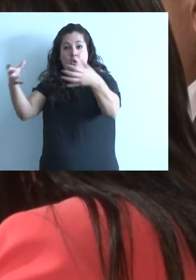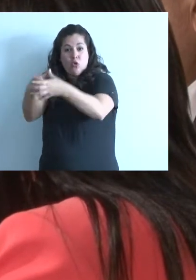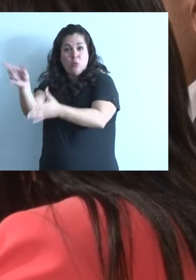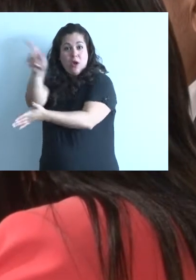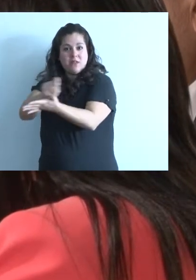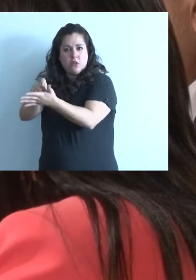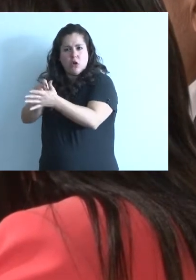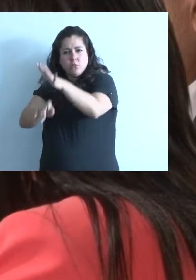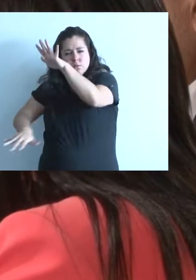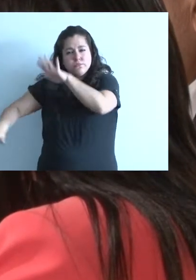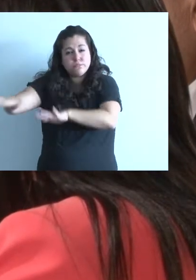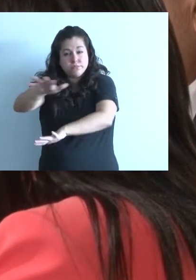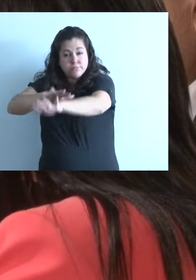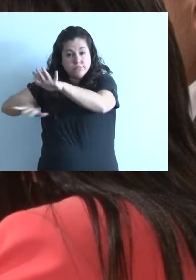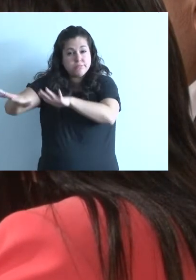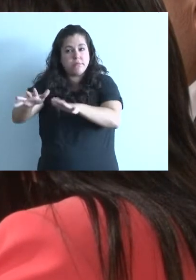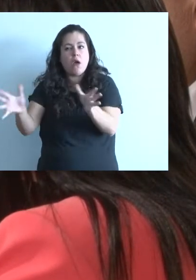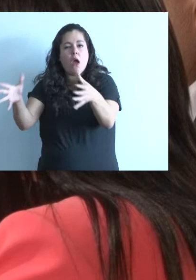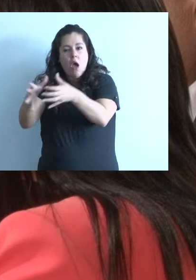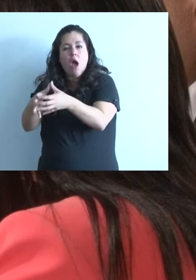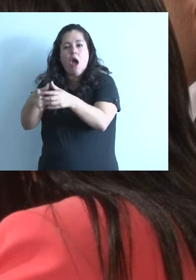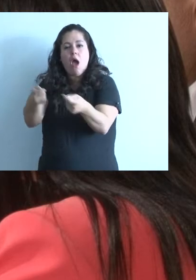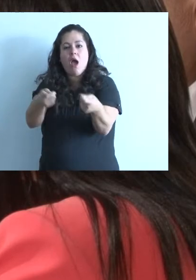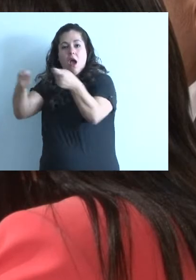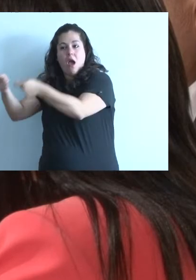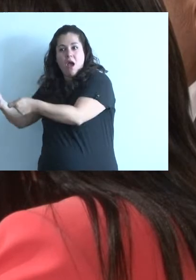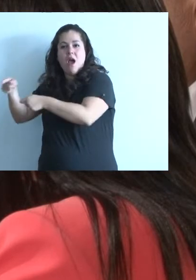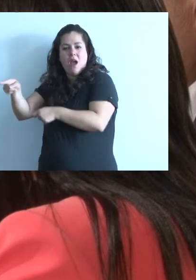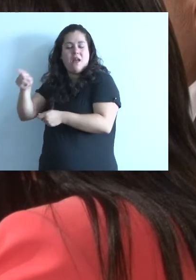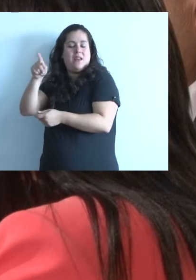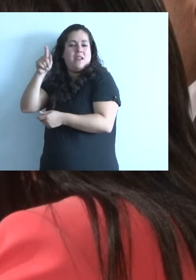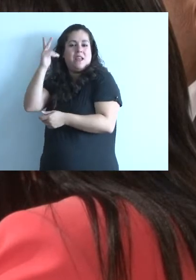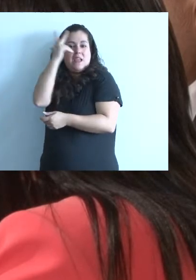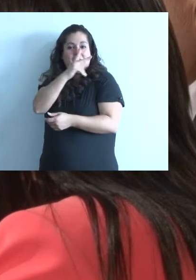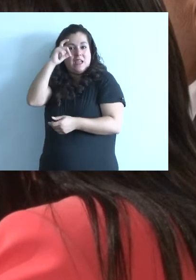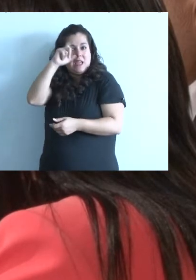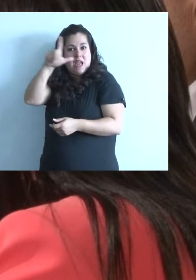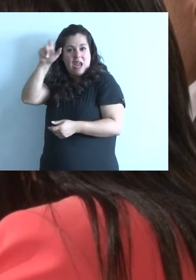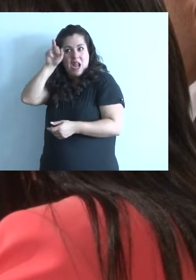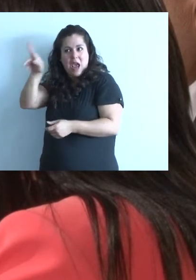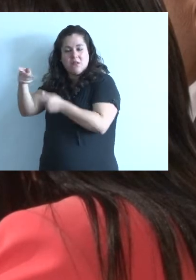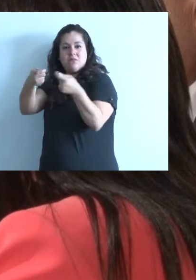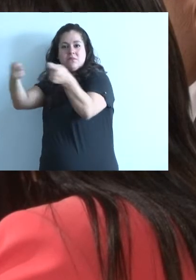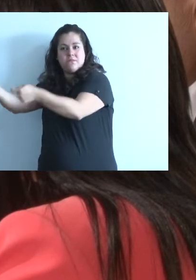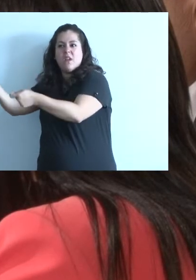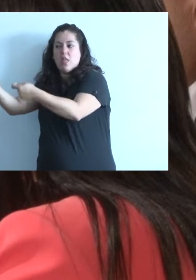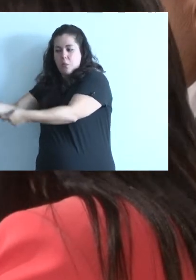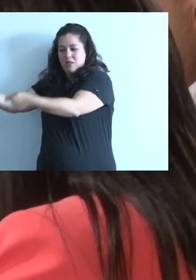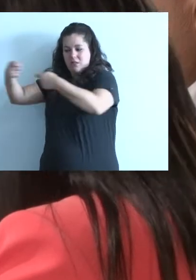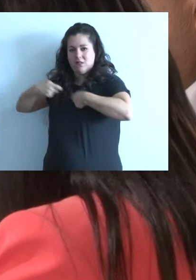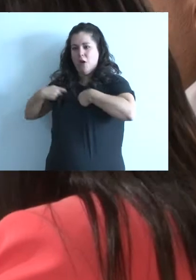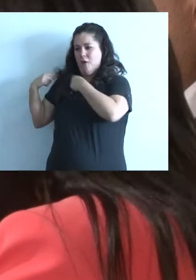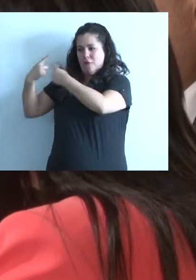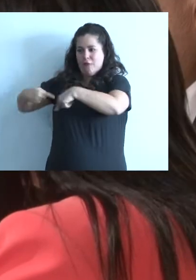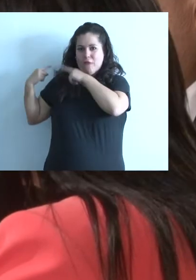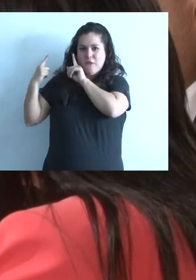los escritores. En realidad, yo lo canalizo, comenzó primero Carlos Heller, luego yo desde que soy diputado, pero en realidad